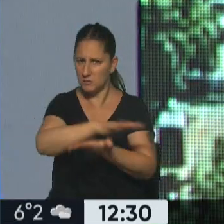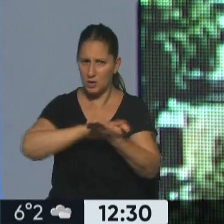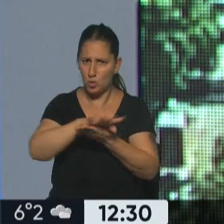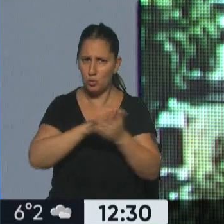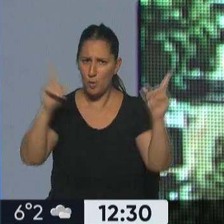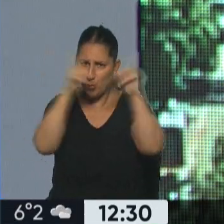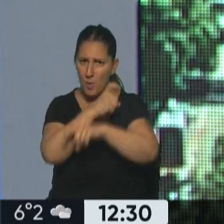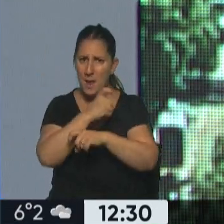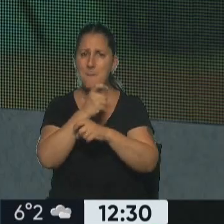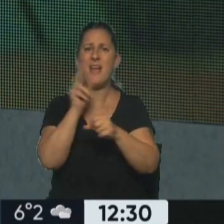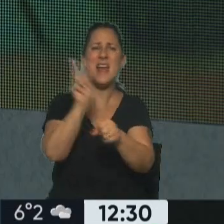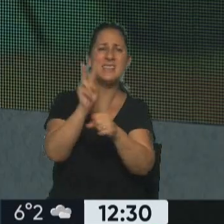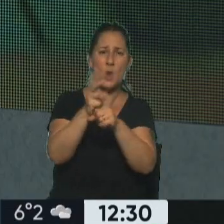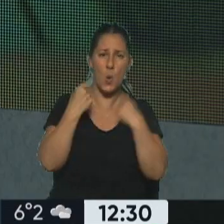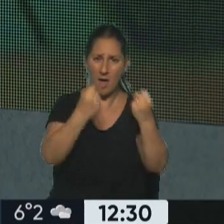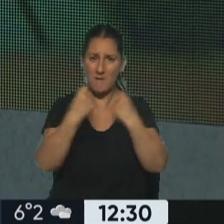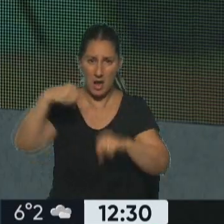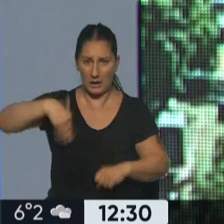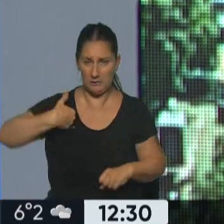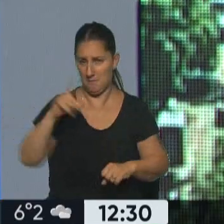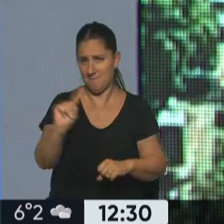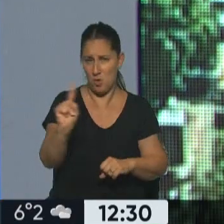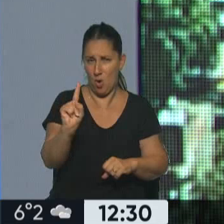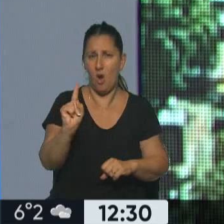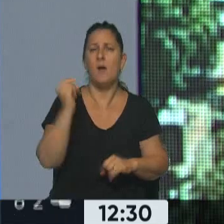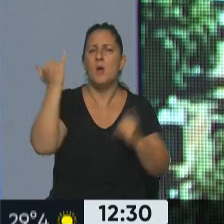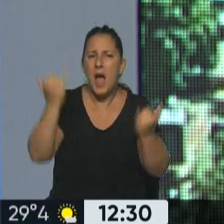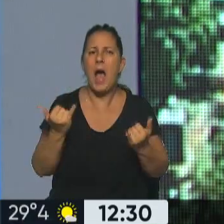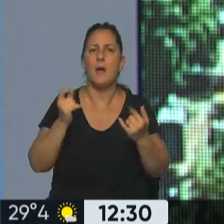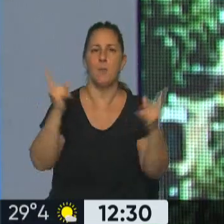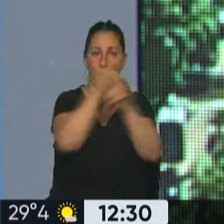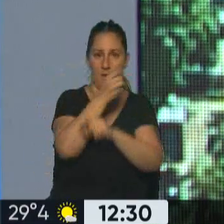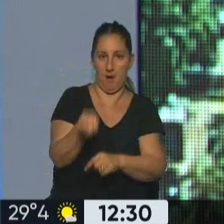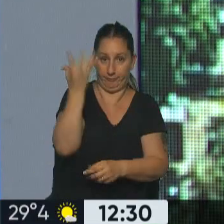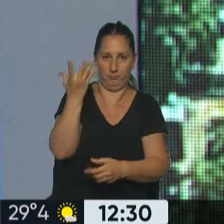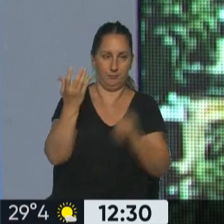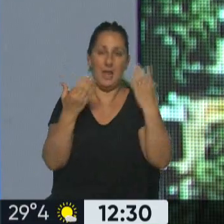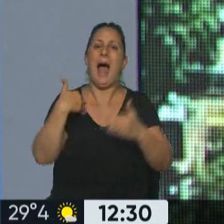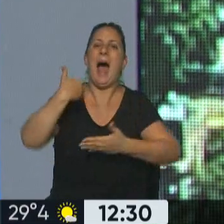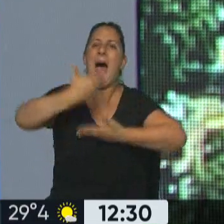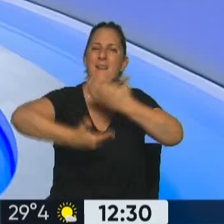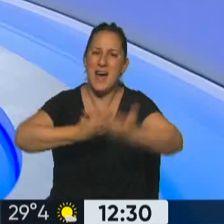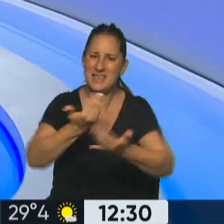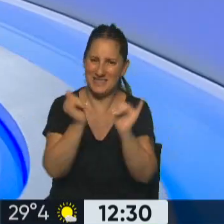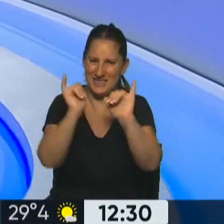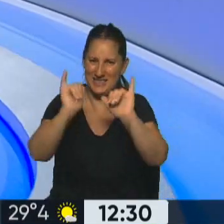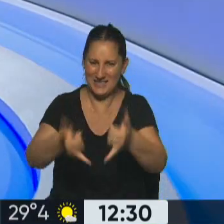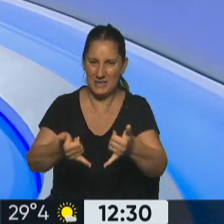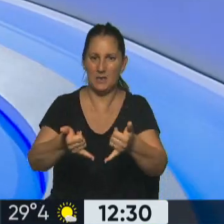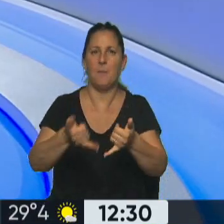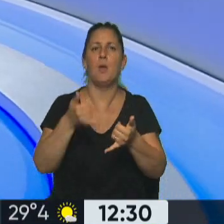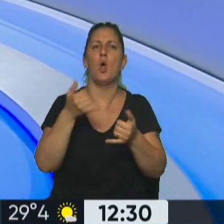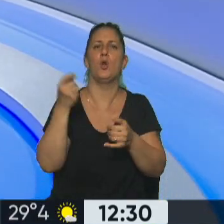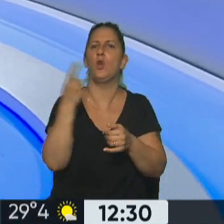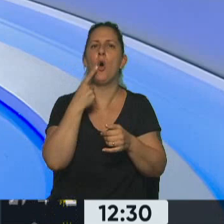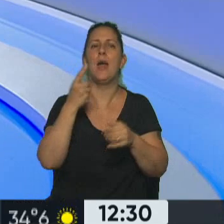de la inseguridad vial en Argentina? Claramente no. Claramente no, porque vas a seguir teniendo otro tipo de conflictos. ¿Va a ser un avance? Sí. A ver, con esto no estoy quitando la